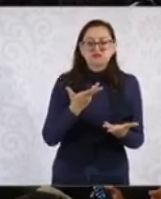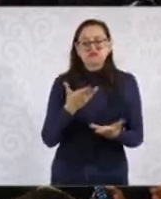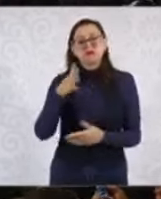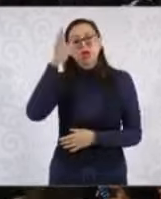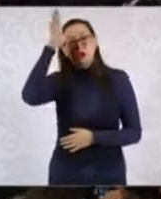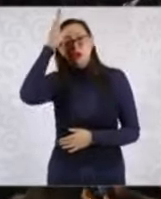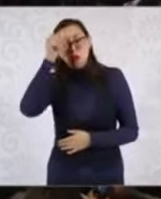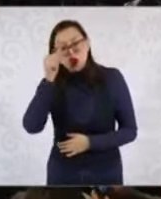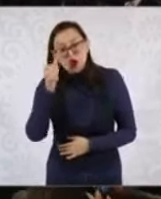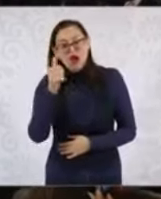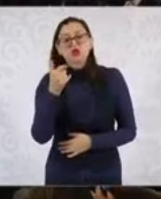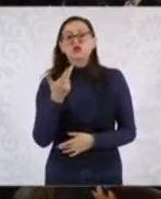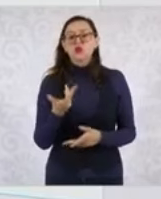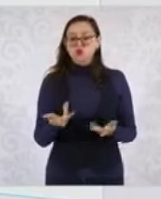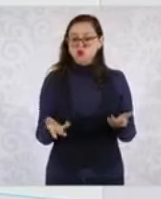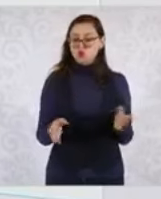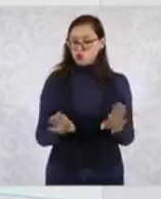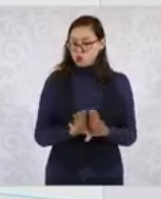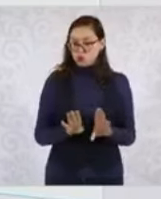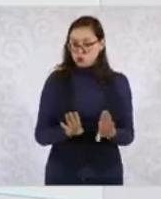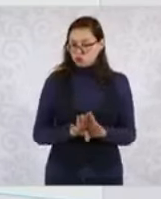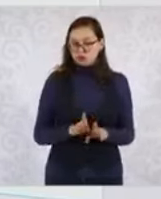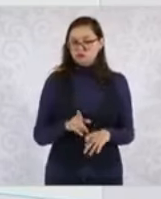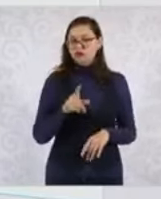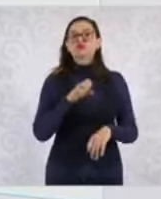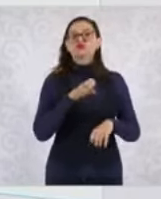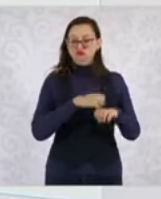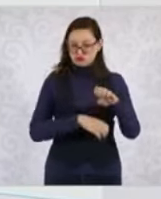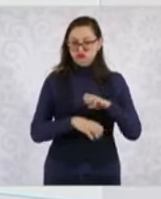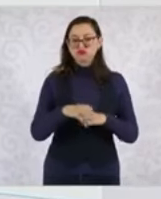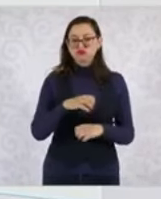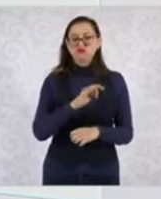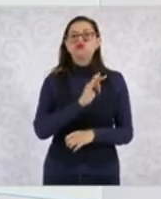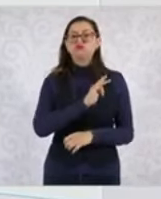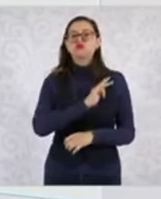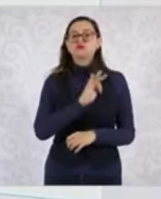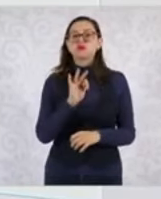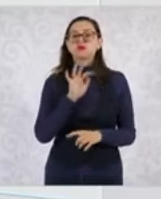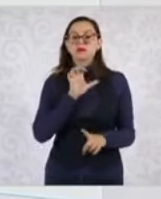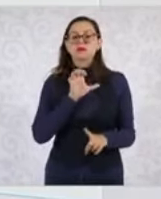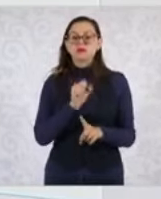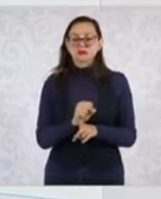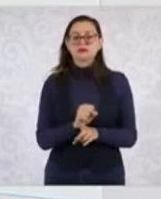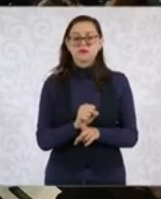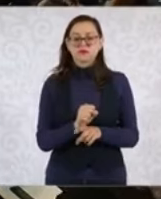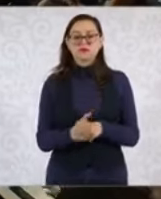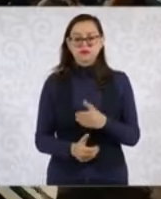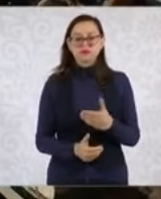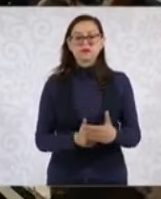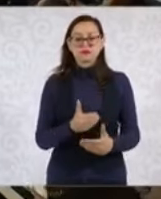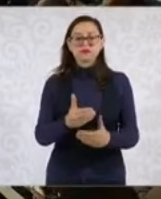acuerdo con los empleadores, empleadoras, para que esto pueda ser una realidad en un proceso paulatino.